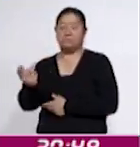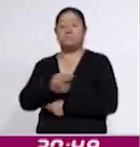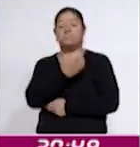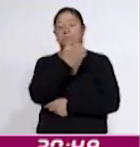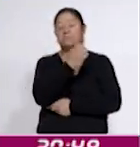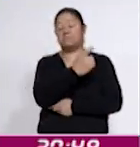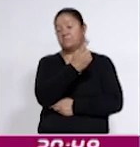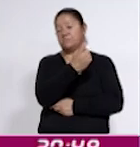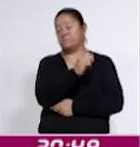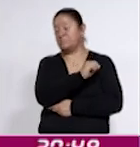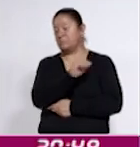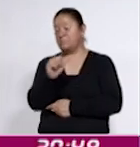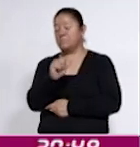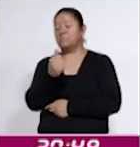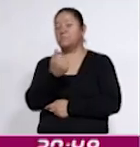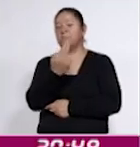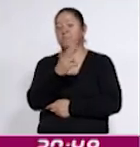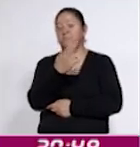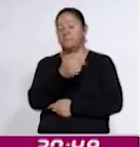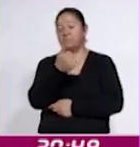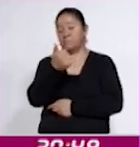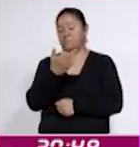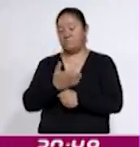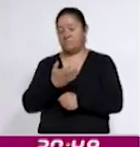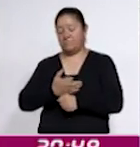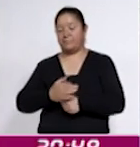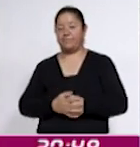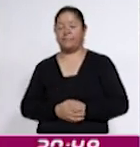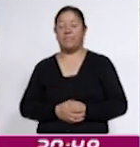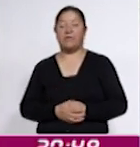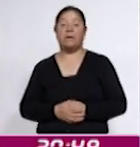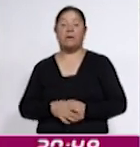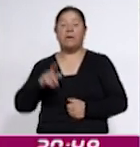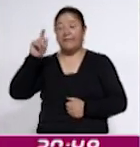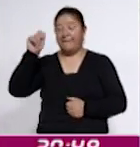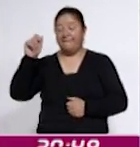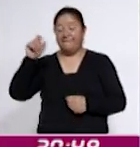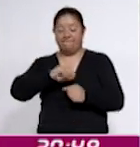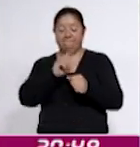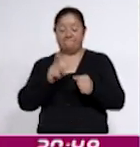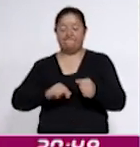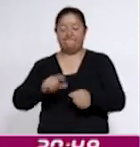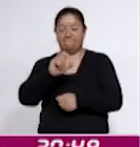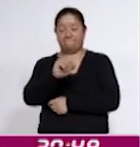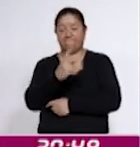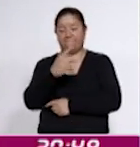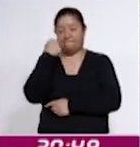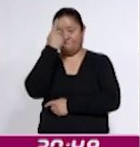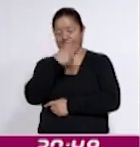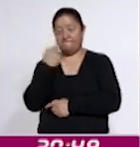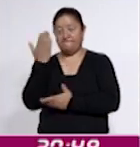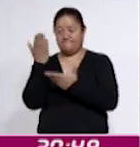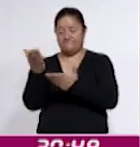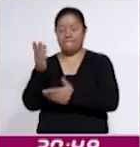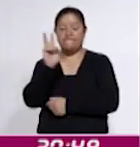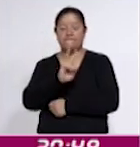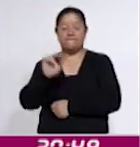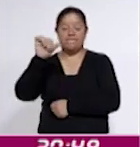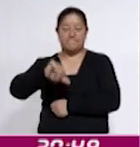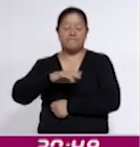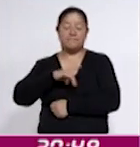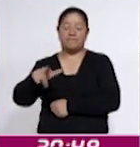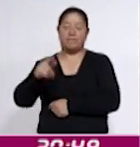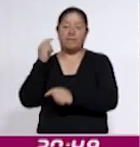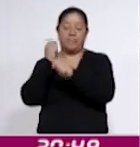de enero al 6 de noviembre de este año. La huelga nacional de 24 horas, convocada este viernes en el transporte